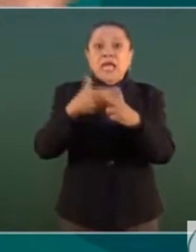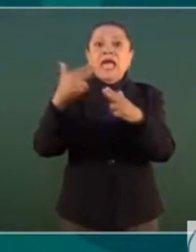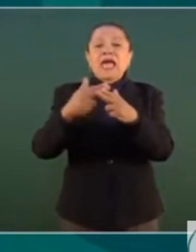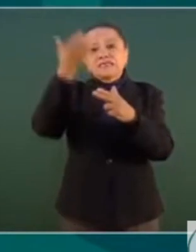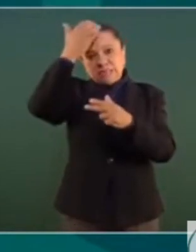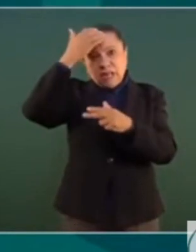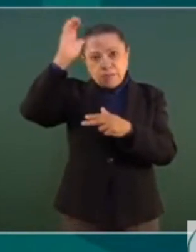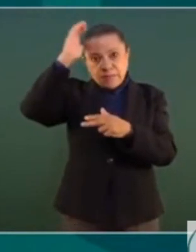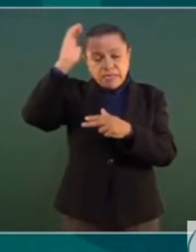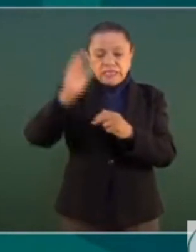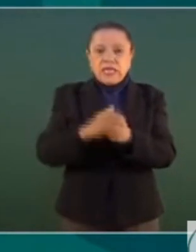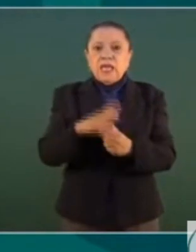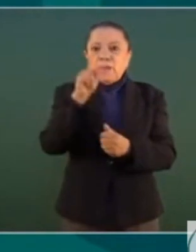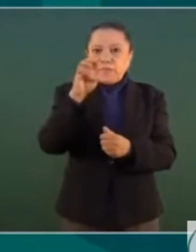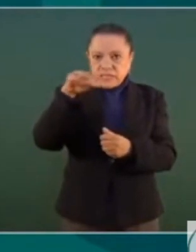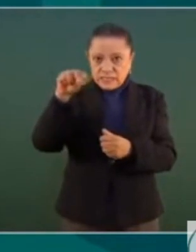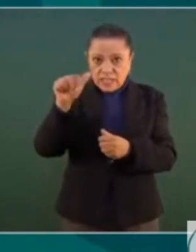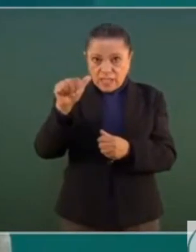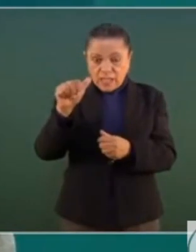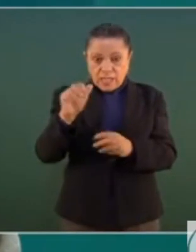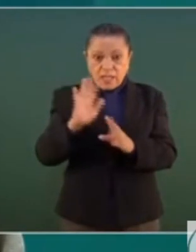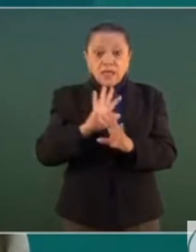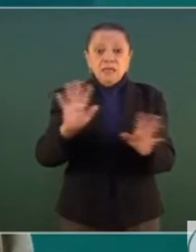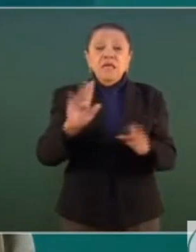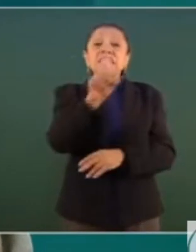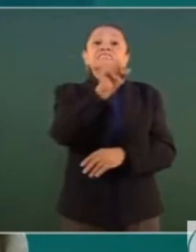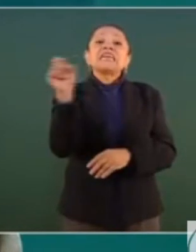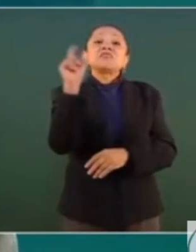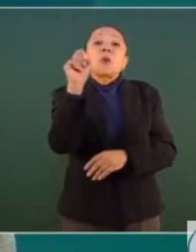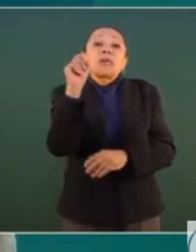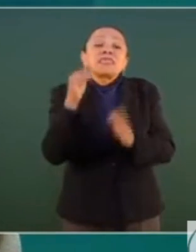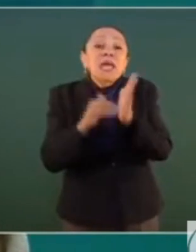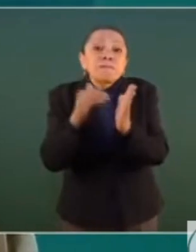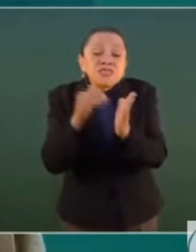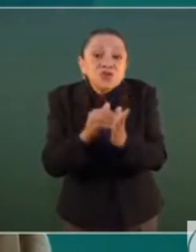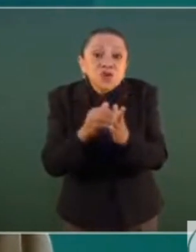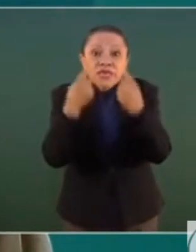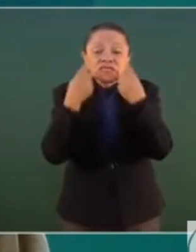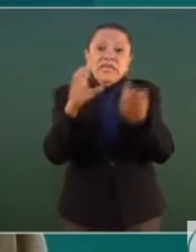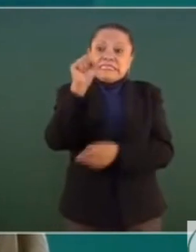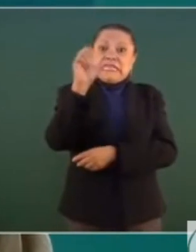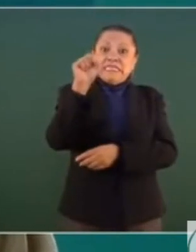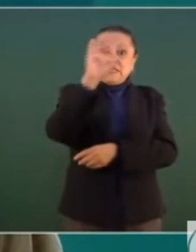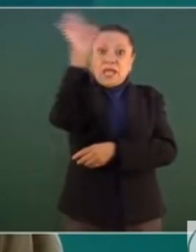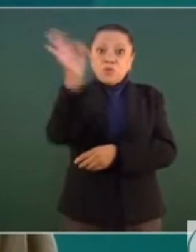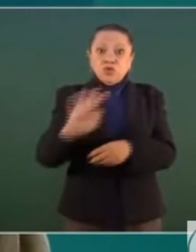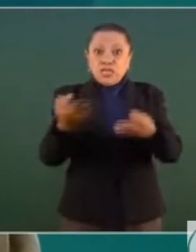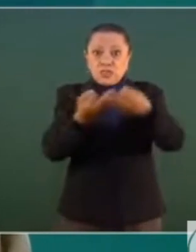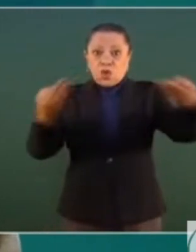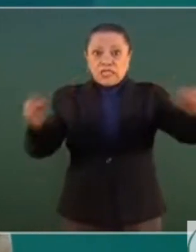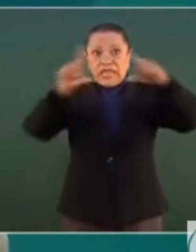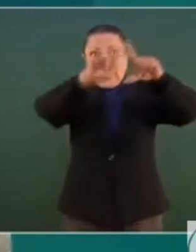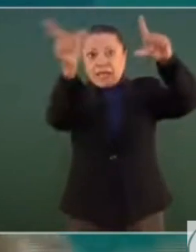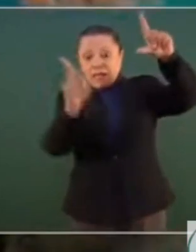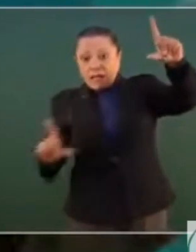por 120 millones, el 60 por ciento del territorio nacional.